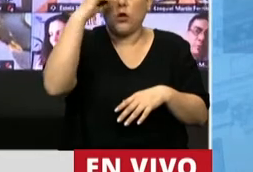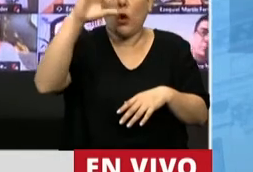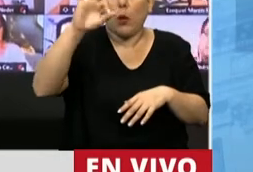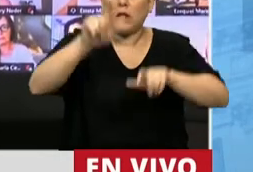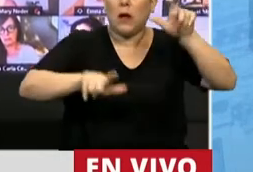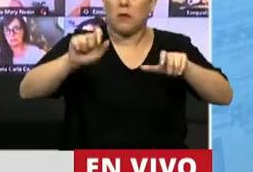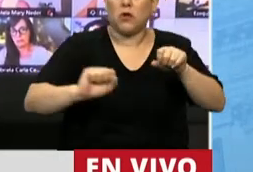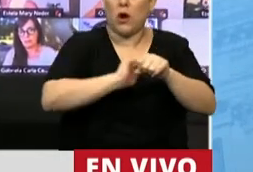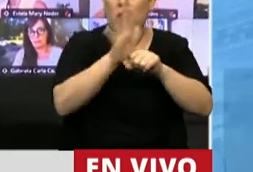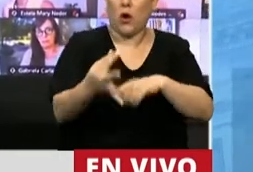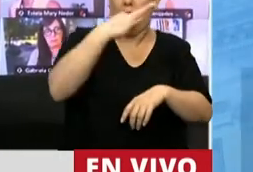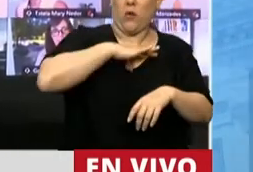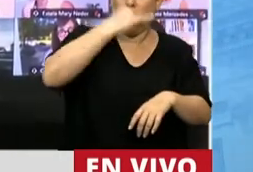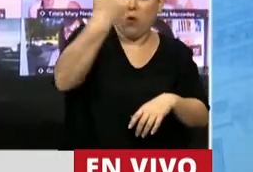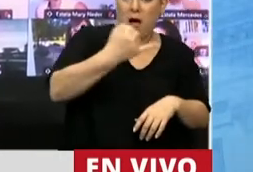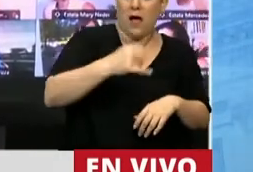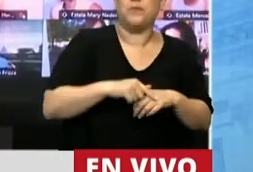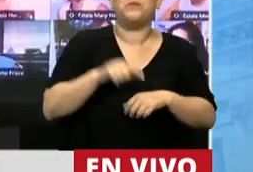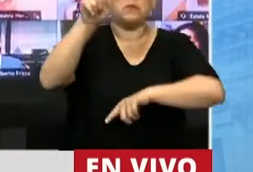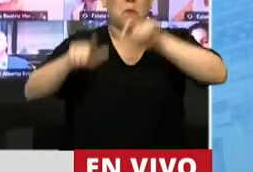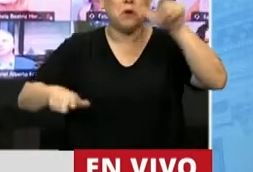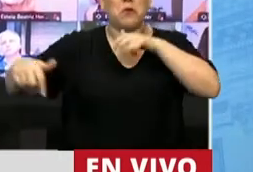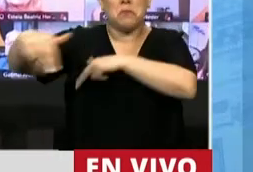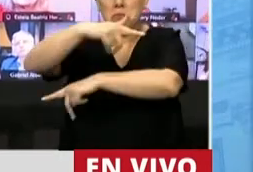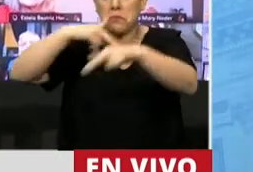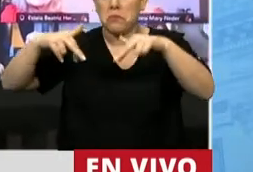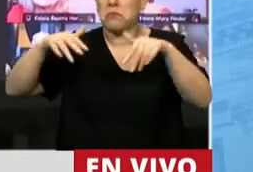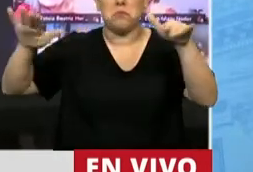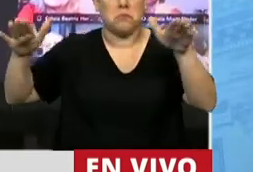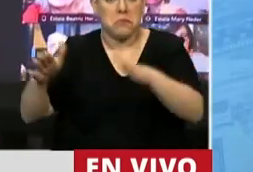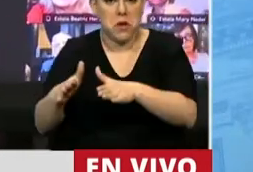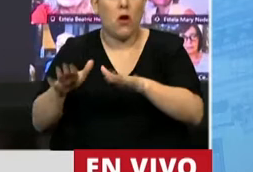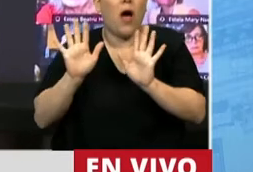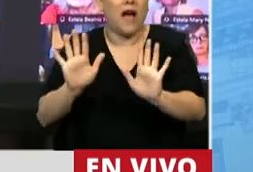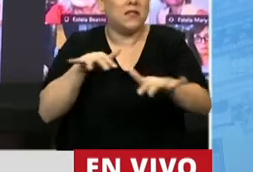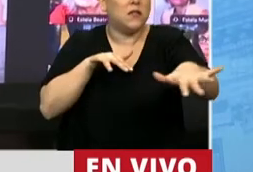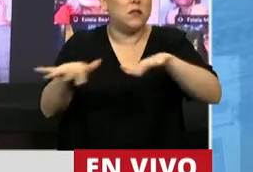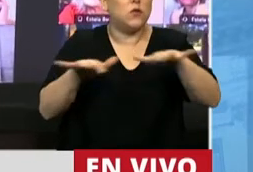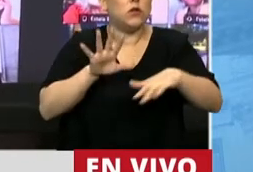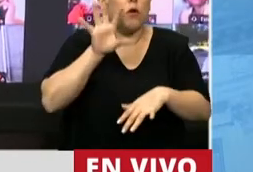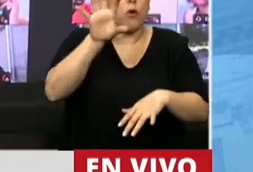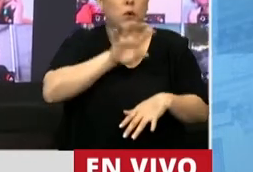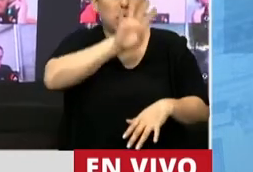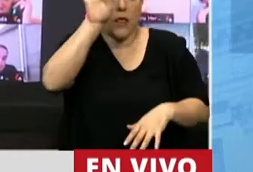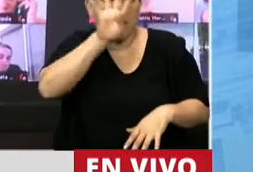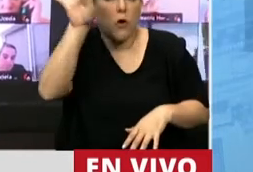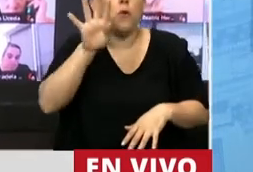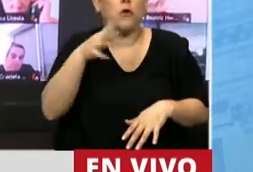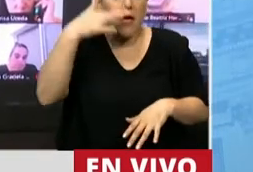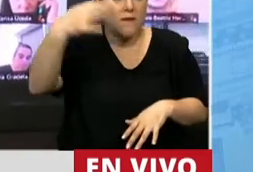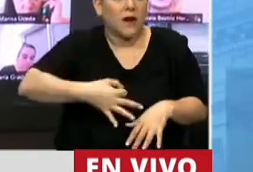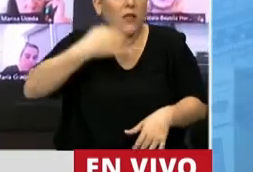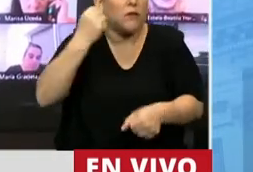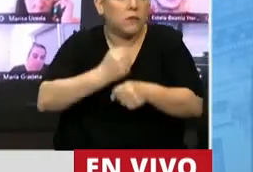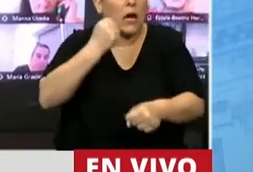no hay circulación comunitaria. Esto es producto de la sociedad formoseña que se ha esforzado y ha habido un buen trabajo